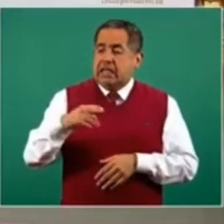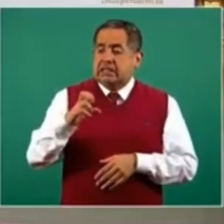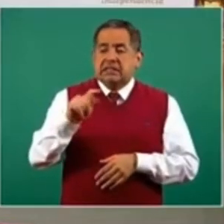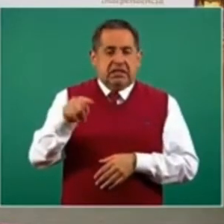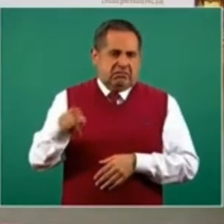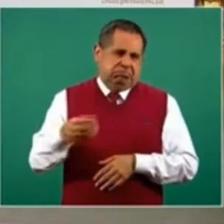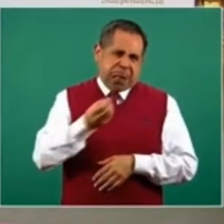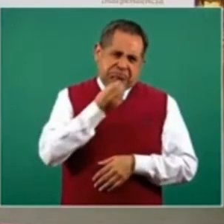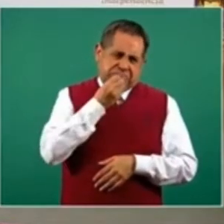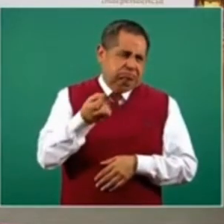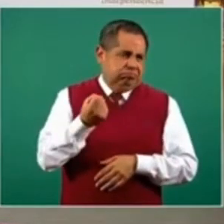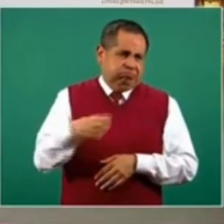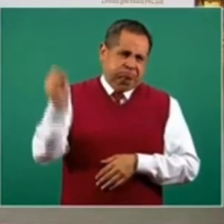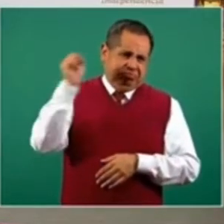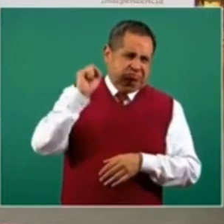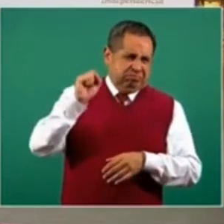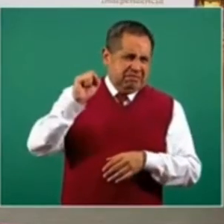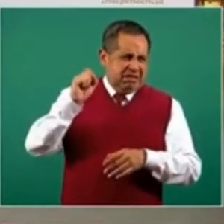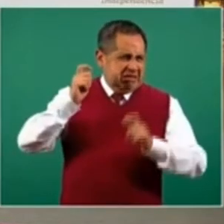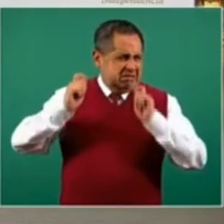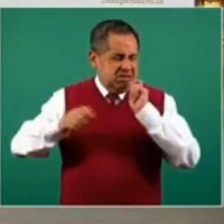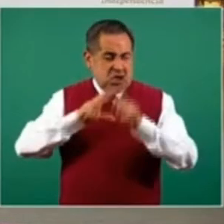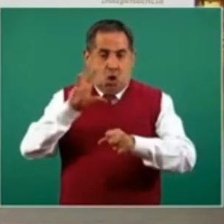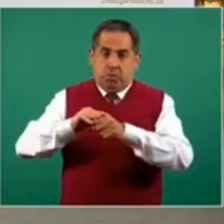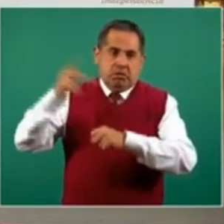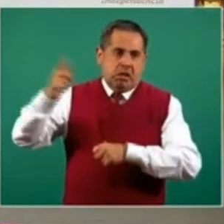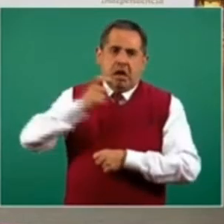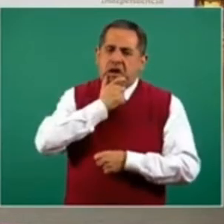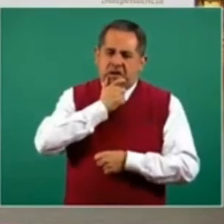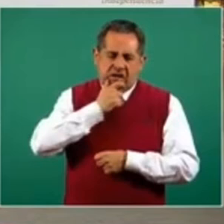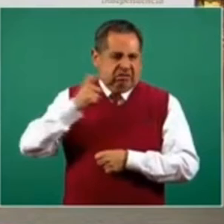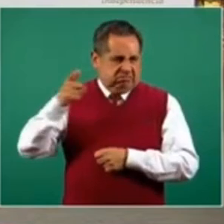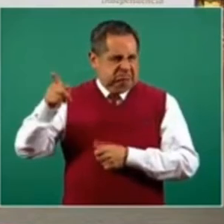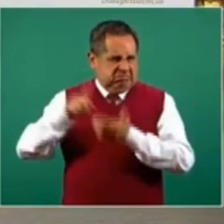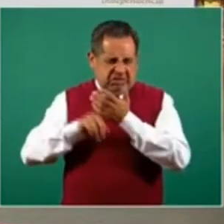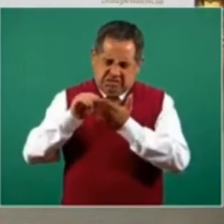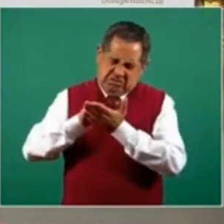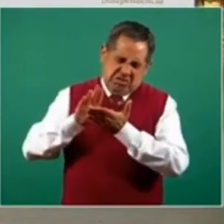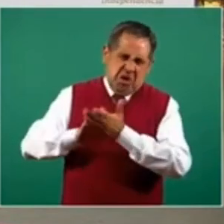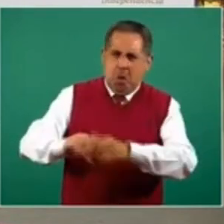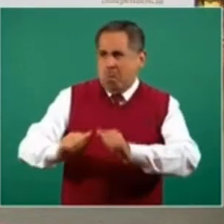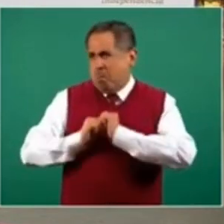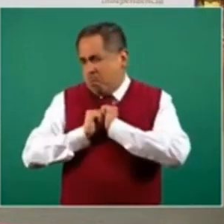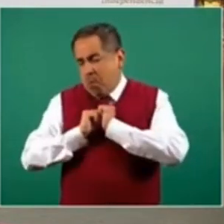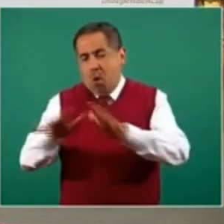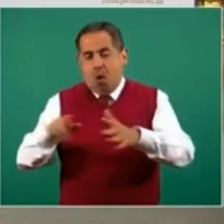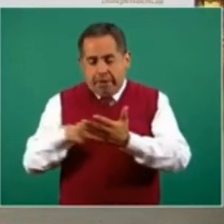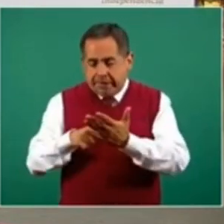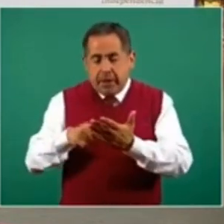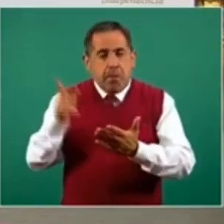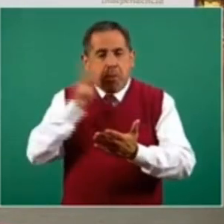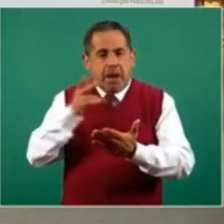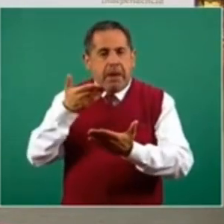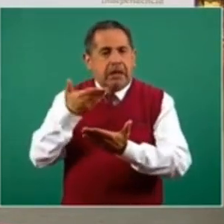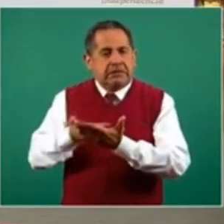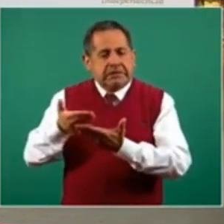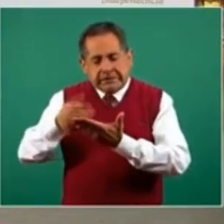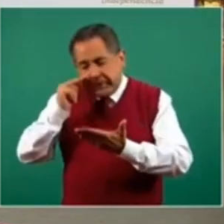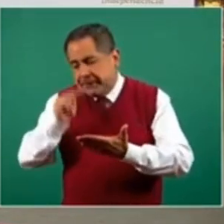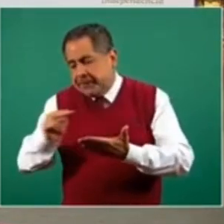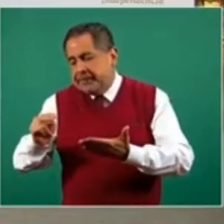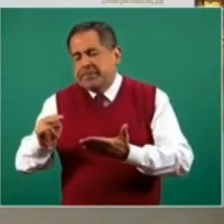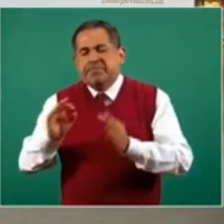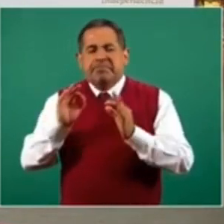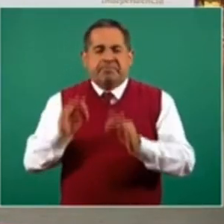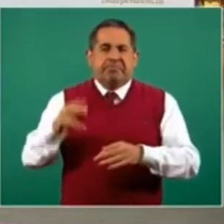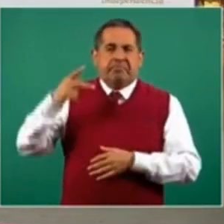prestigiada revista científica médica británica, el ensayo clínico fase 3 de la vacuna de